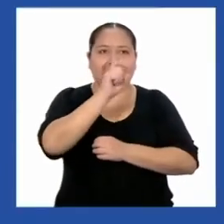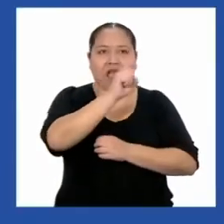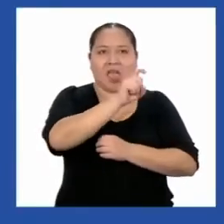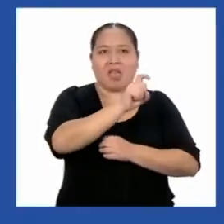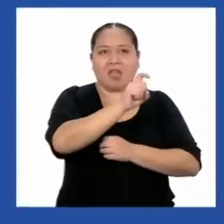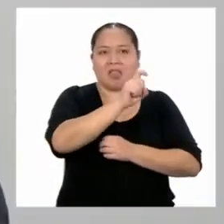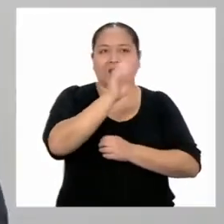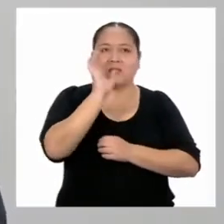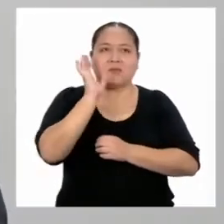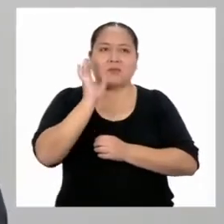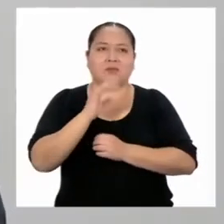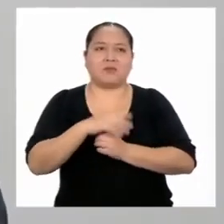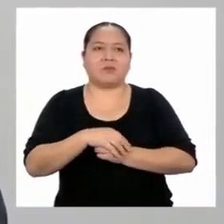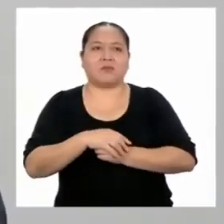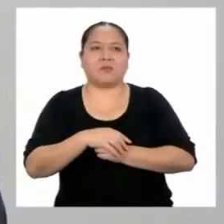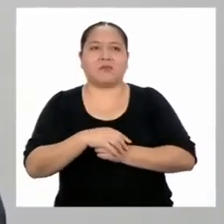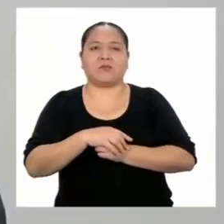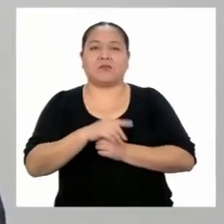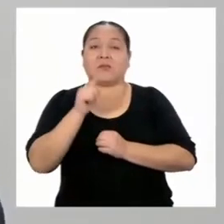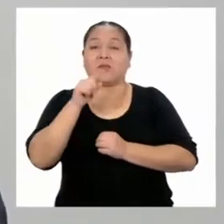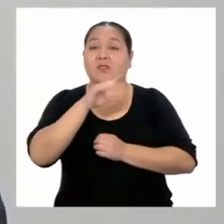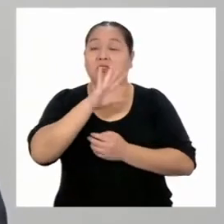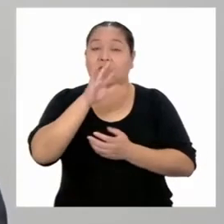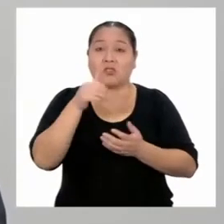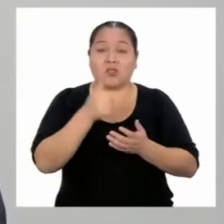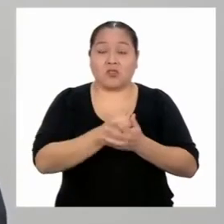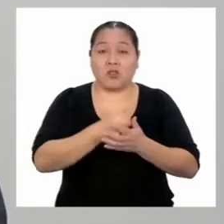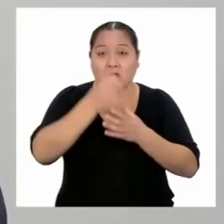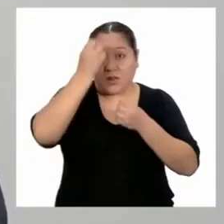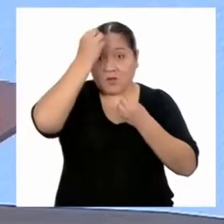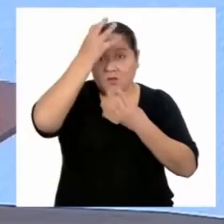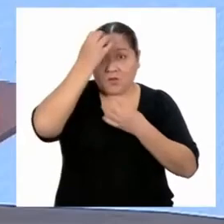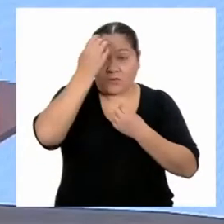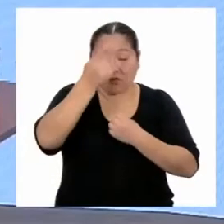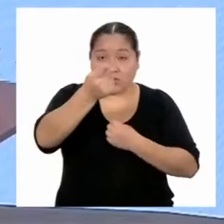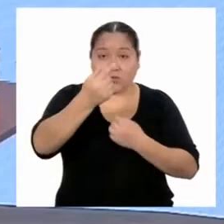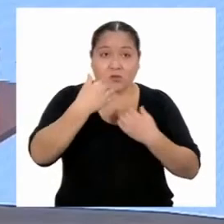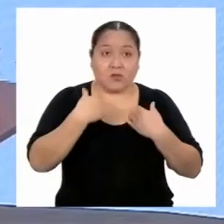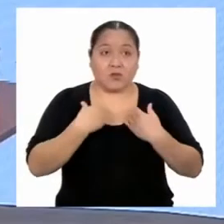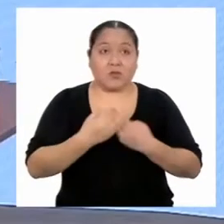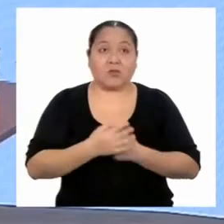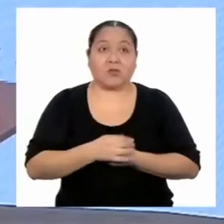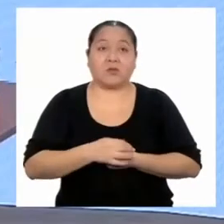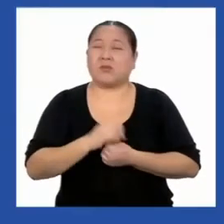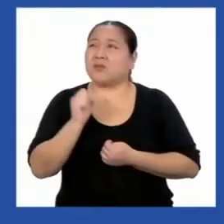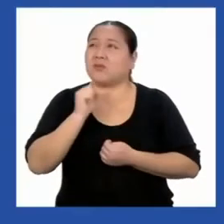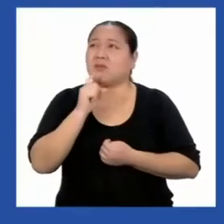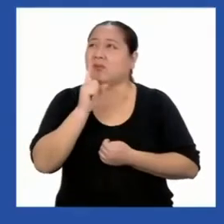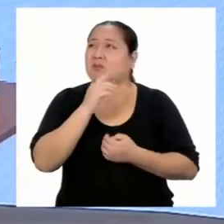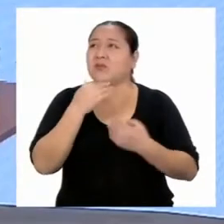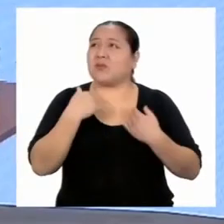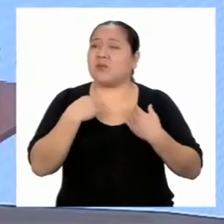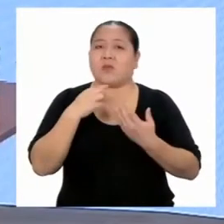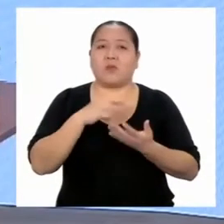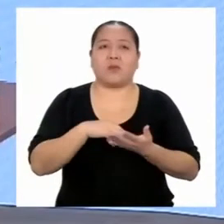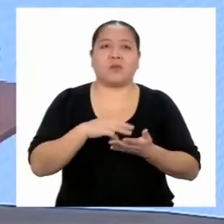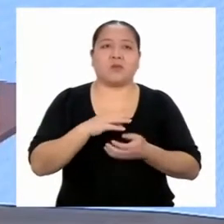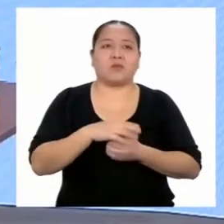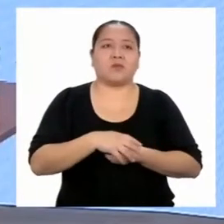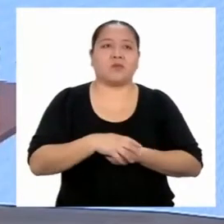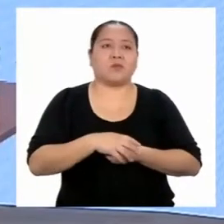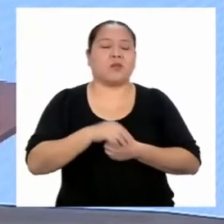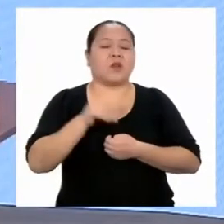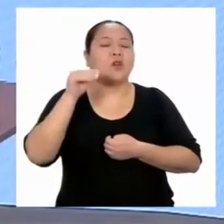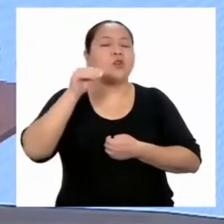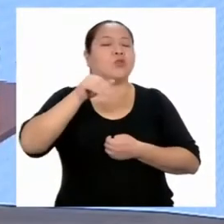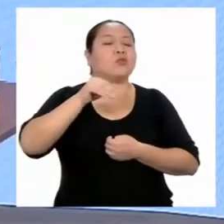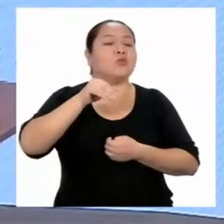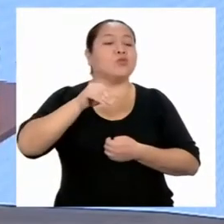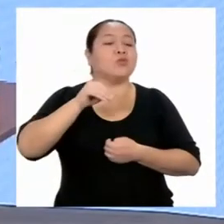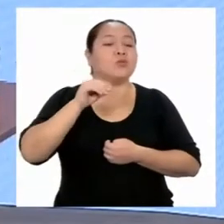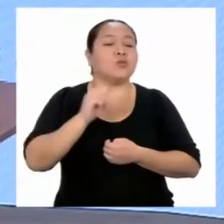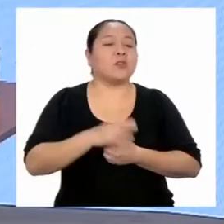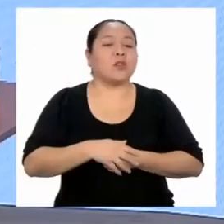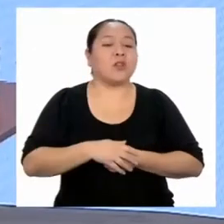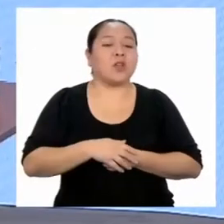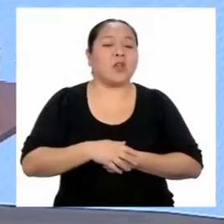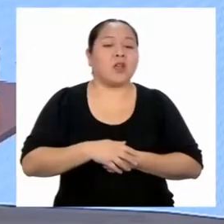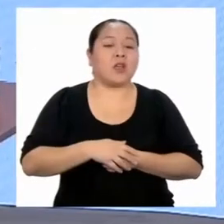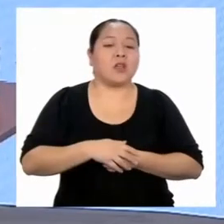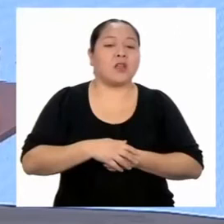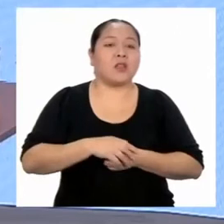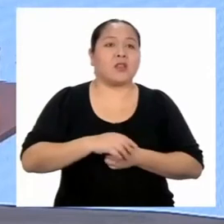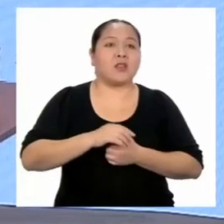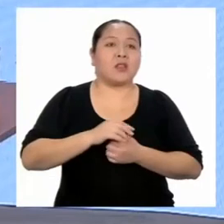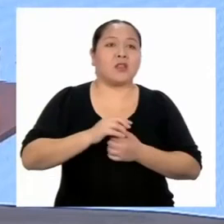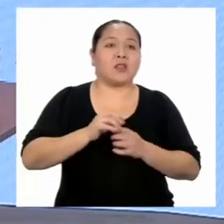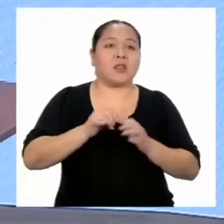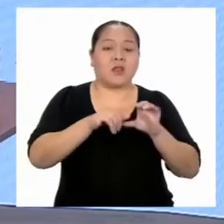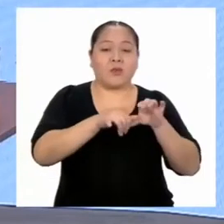como valor. ¿Esos son todos los datos que tienes? Ajá, no tengo más. Detective Jonathan, la medida de